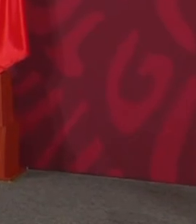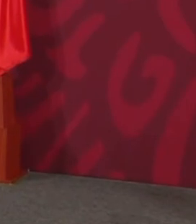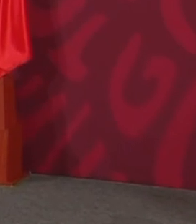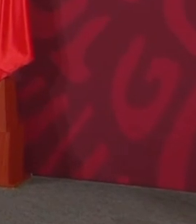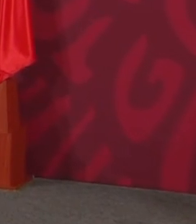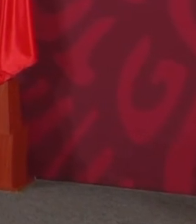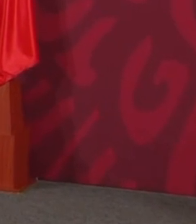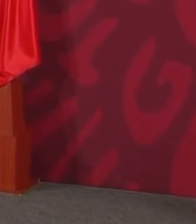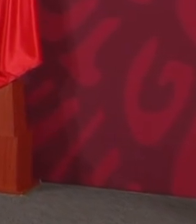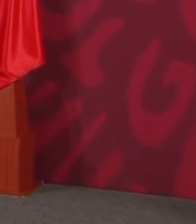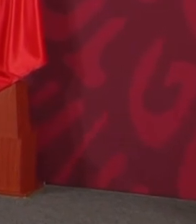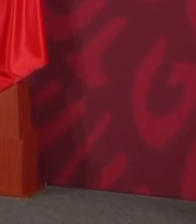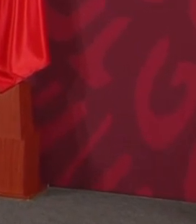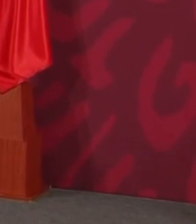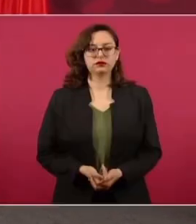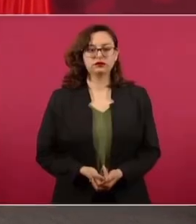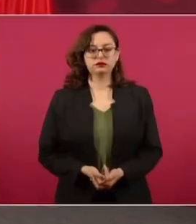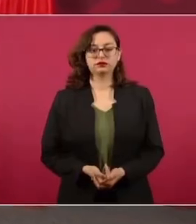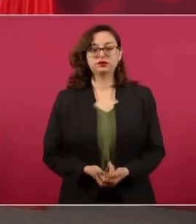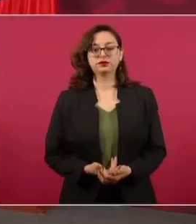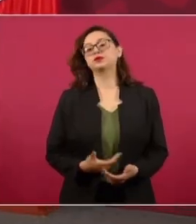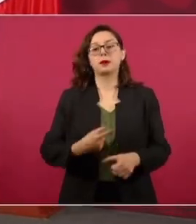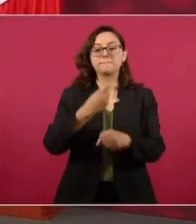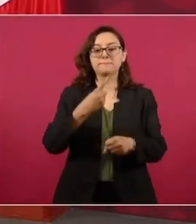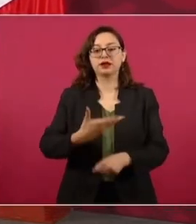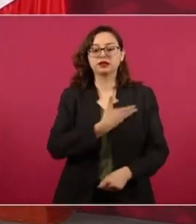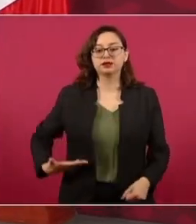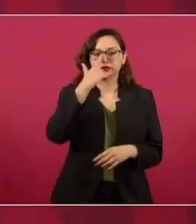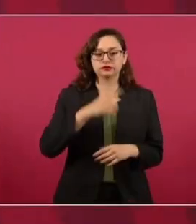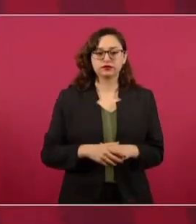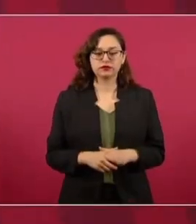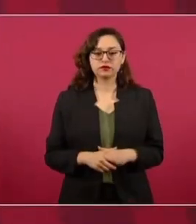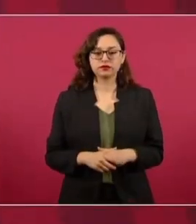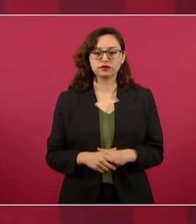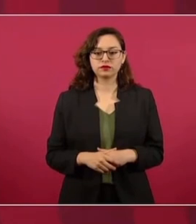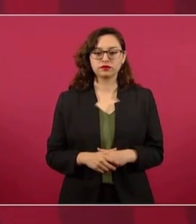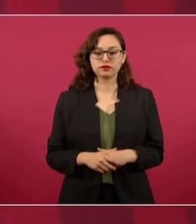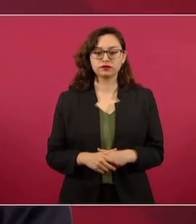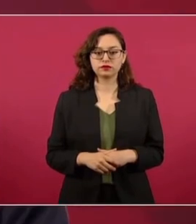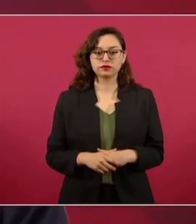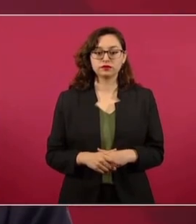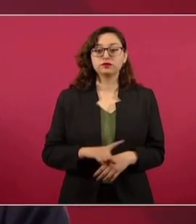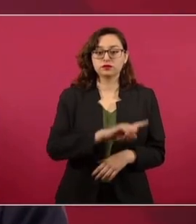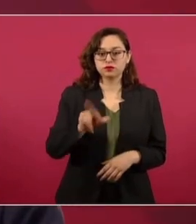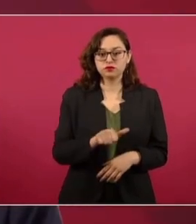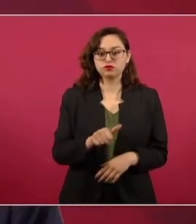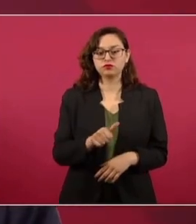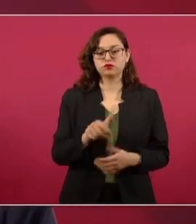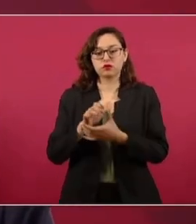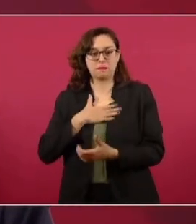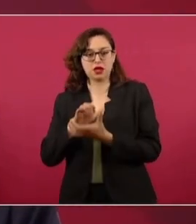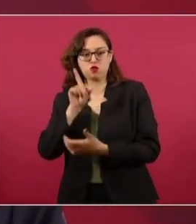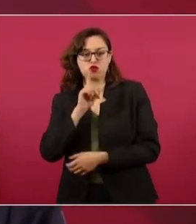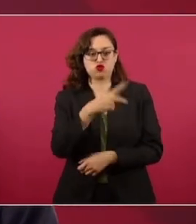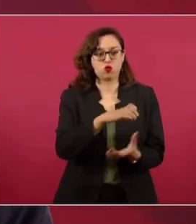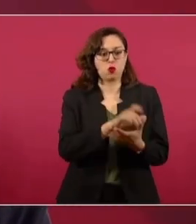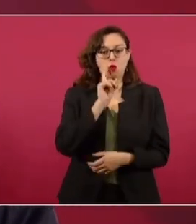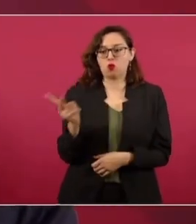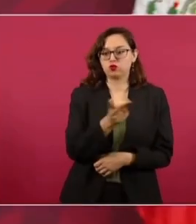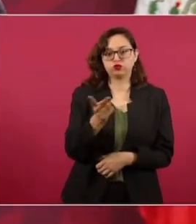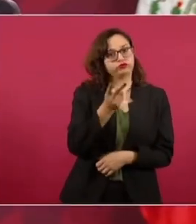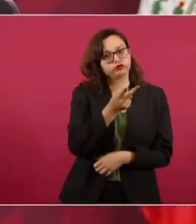Harris y luego en la Casa Blanca ya en pareja con nuestras esposas. Y ellas tienen una agenda, van